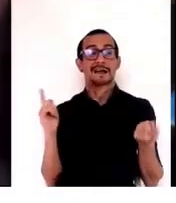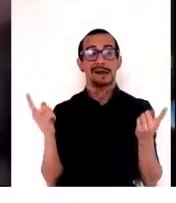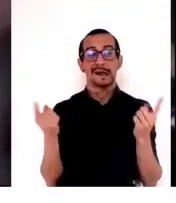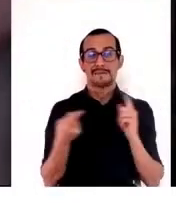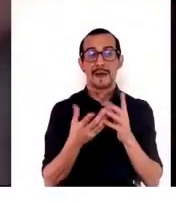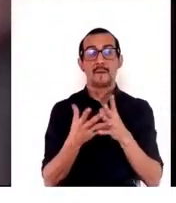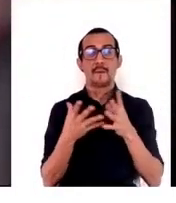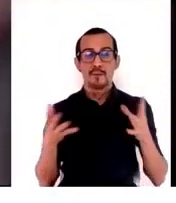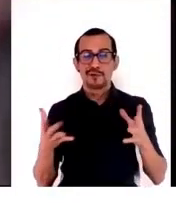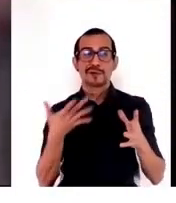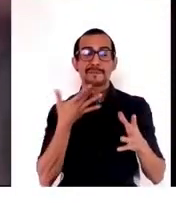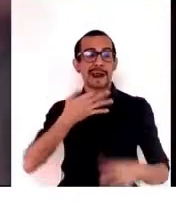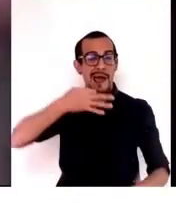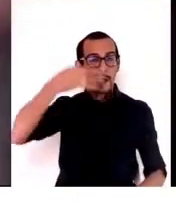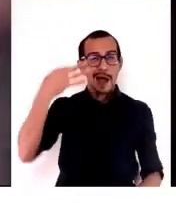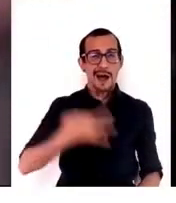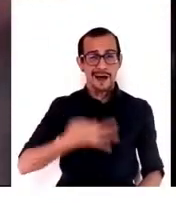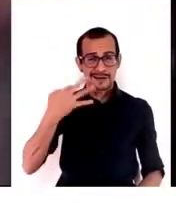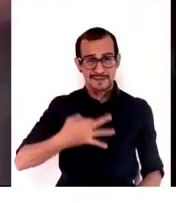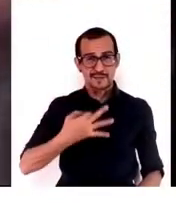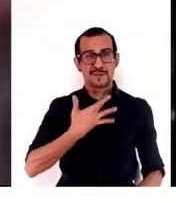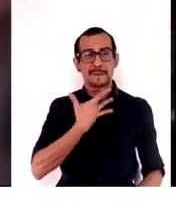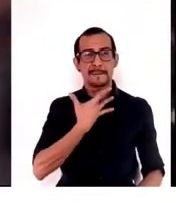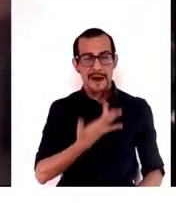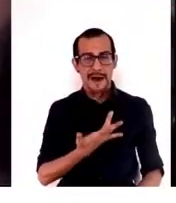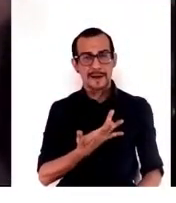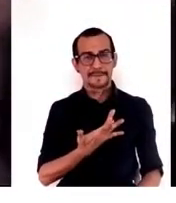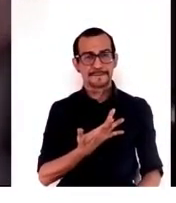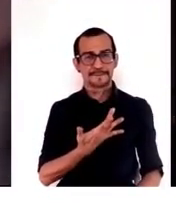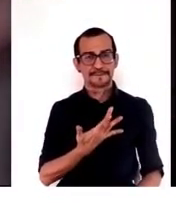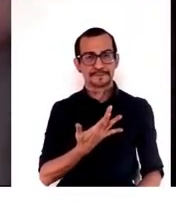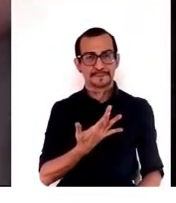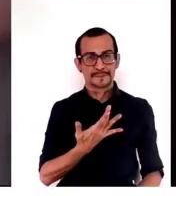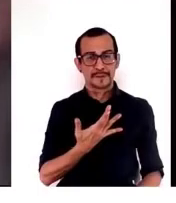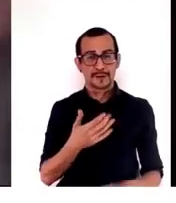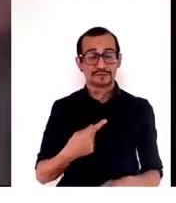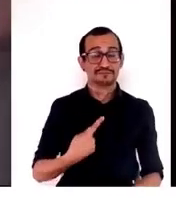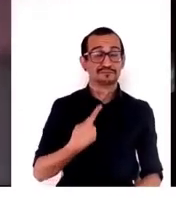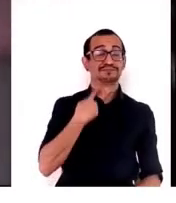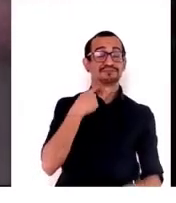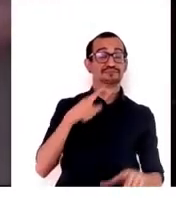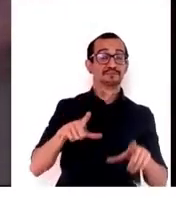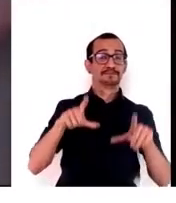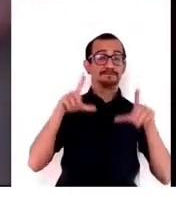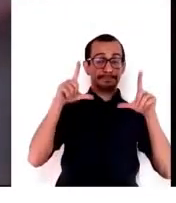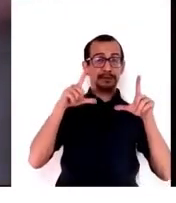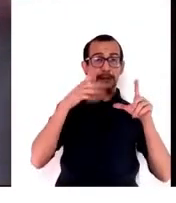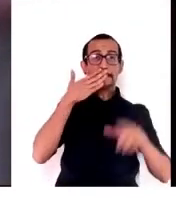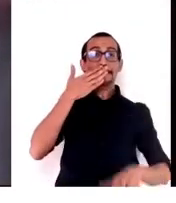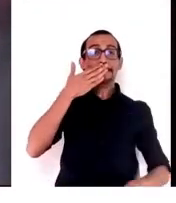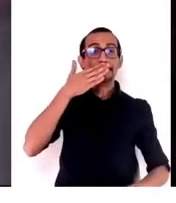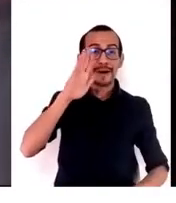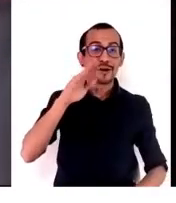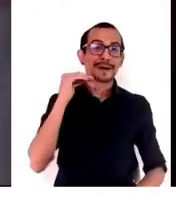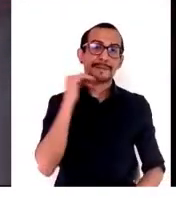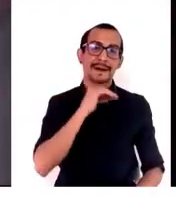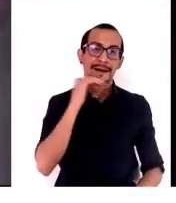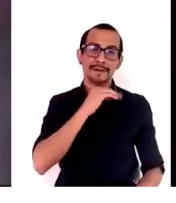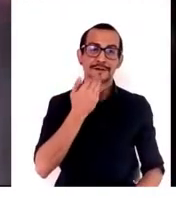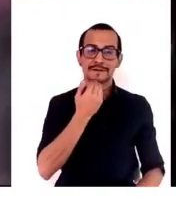asegurar que los impactos estén mejor y más rápidos también.